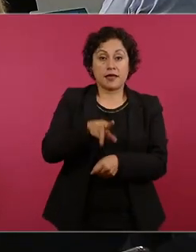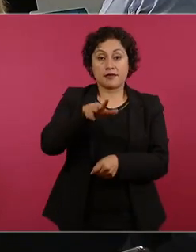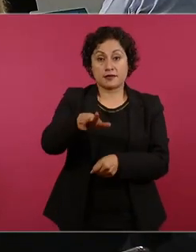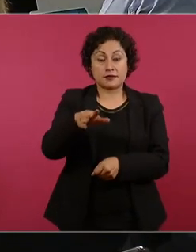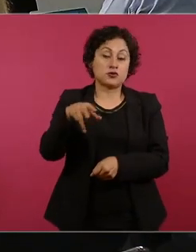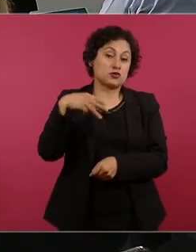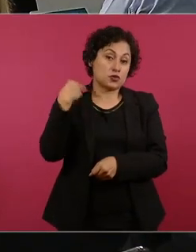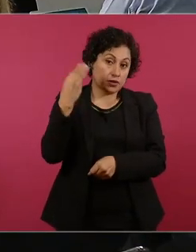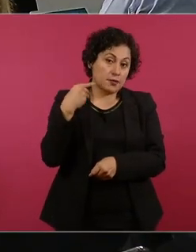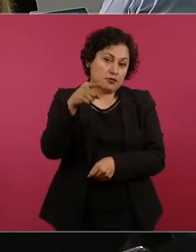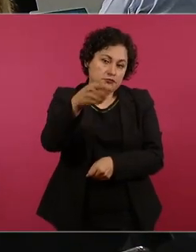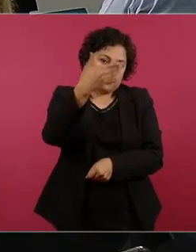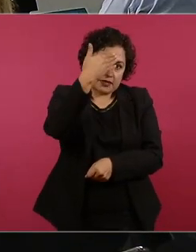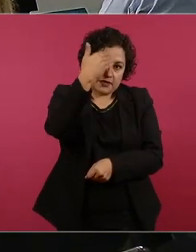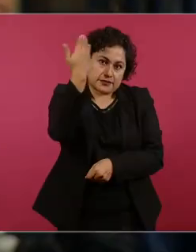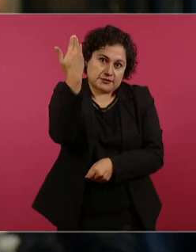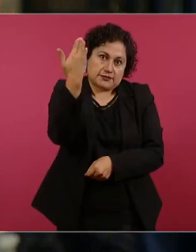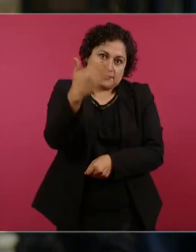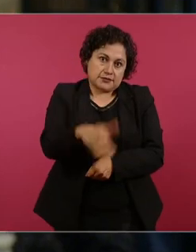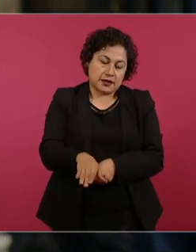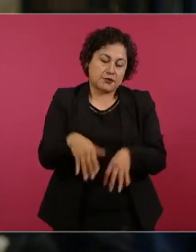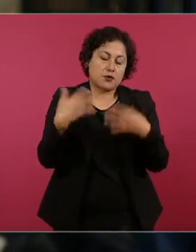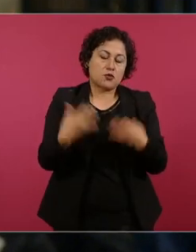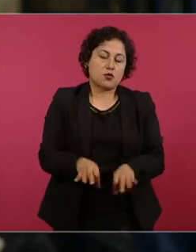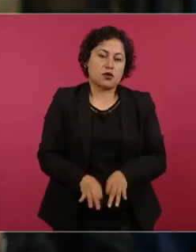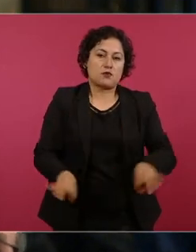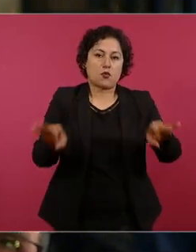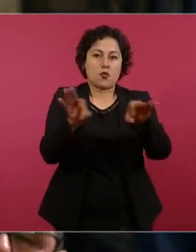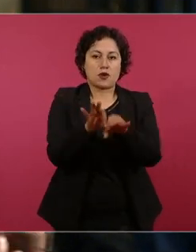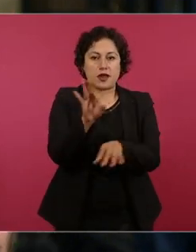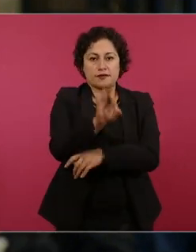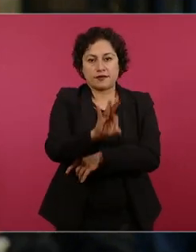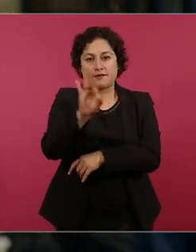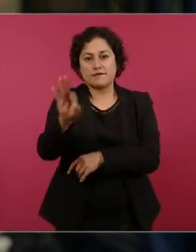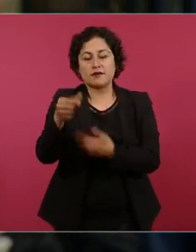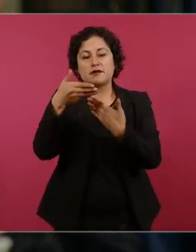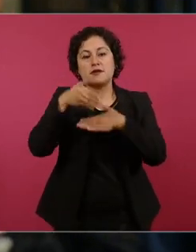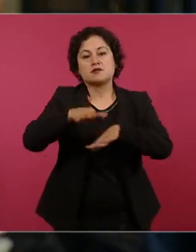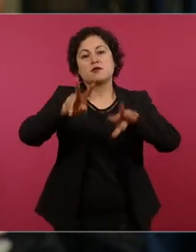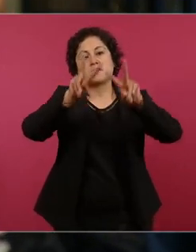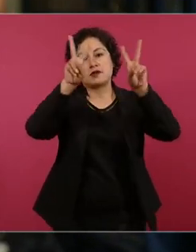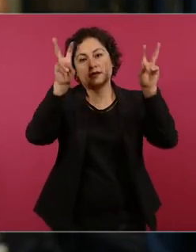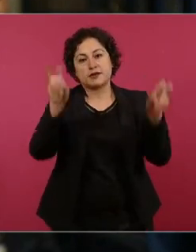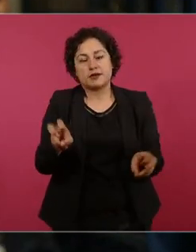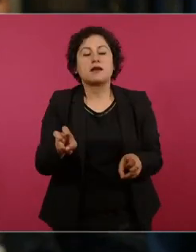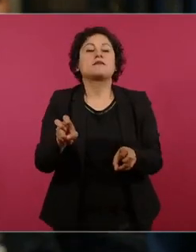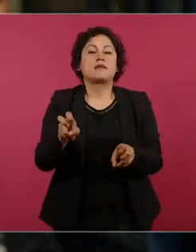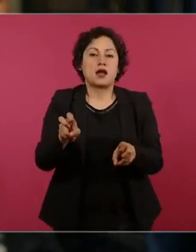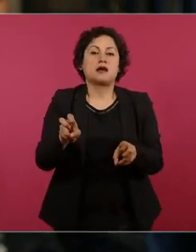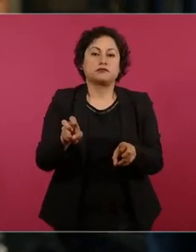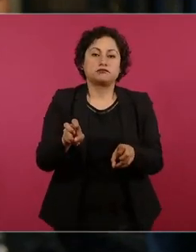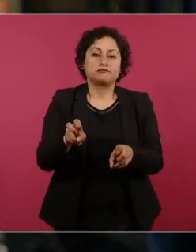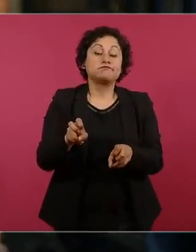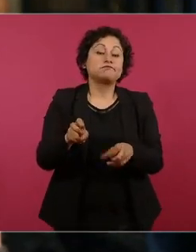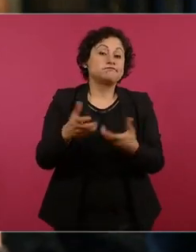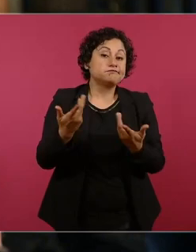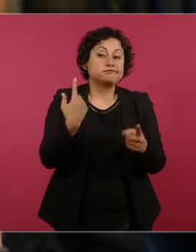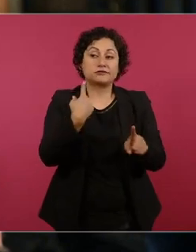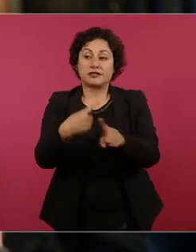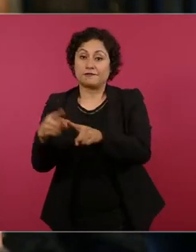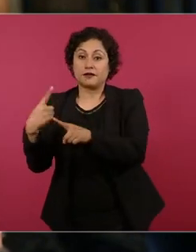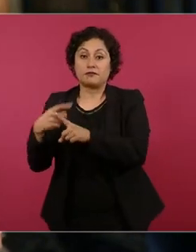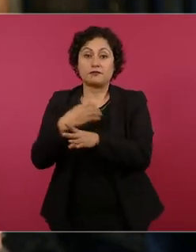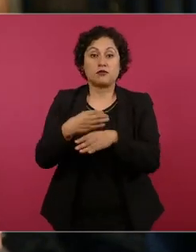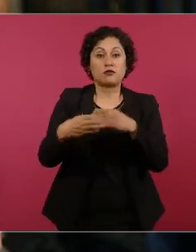mejor que usted lo sabe pues es una fecha una efeméride sumamente importante el tema de la autosuficiencia en el abasto de los combustibles creo que estamos